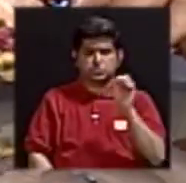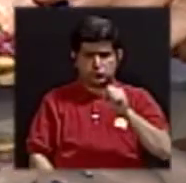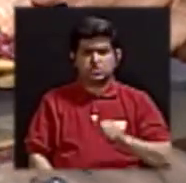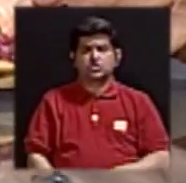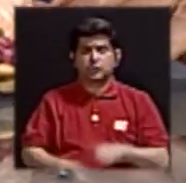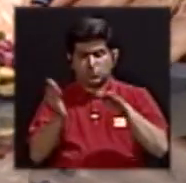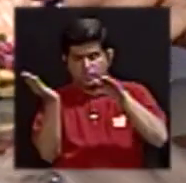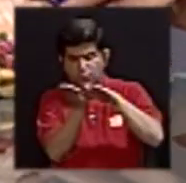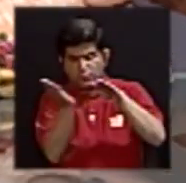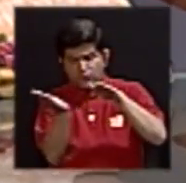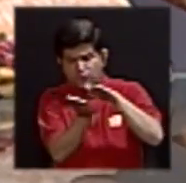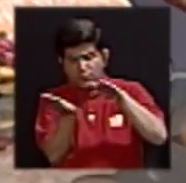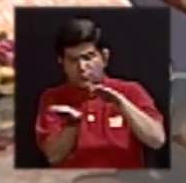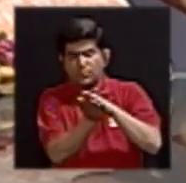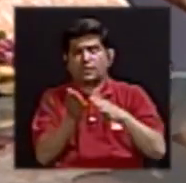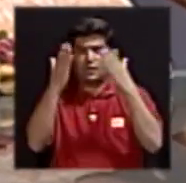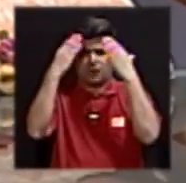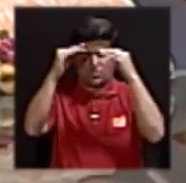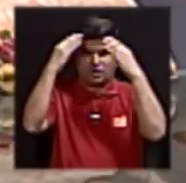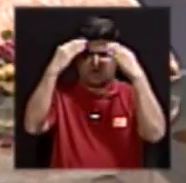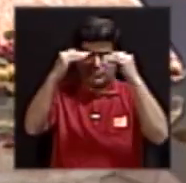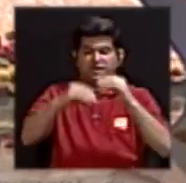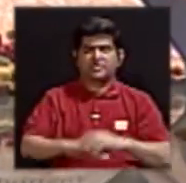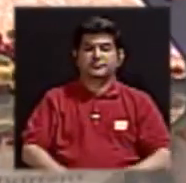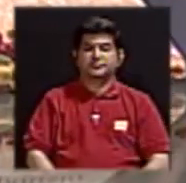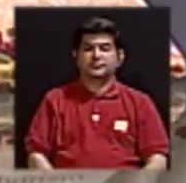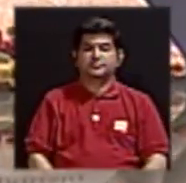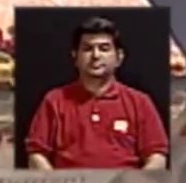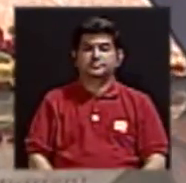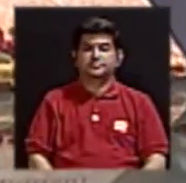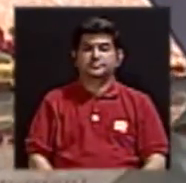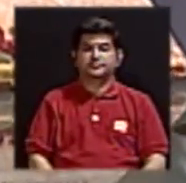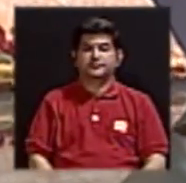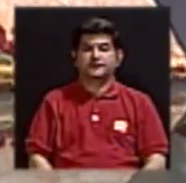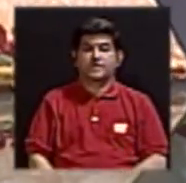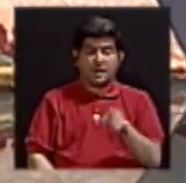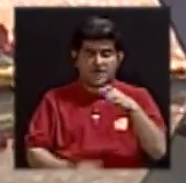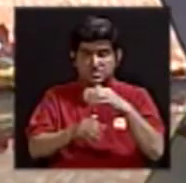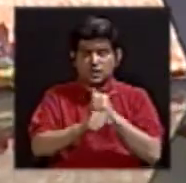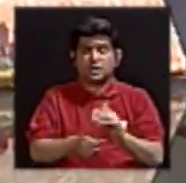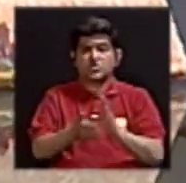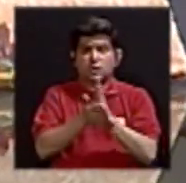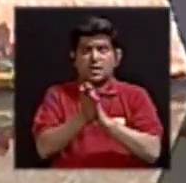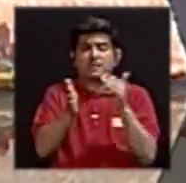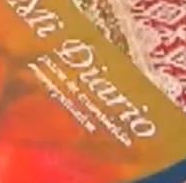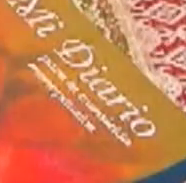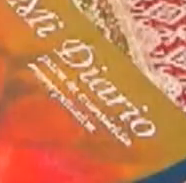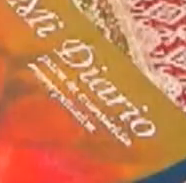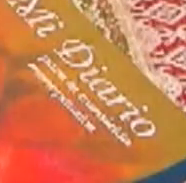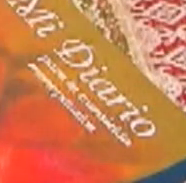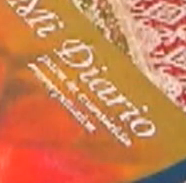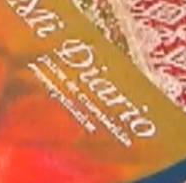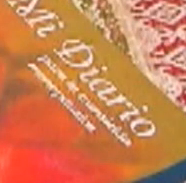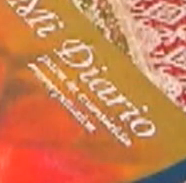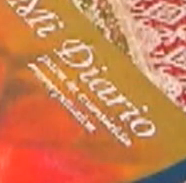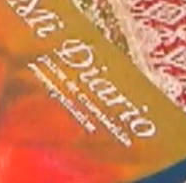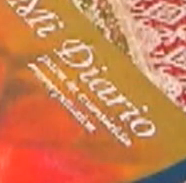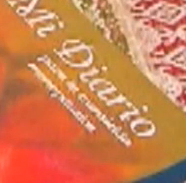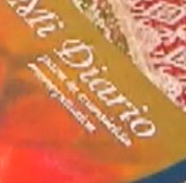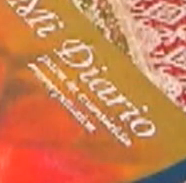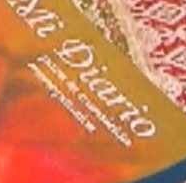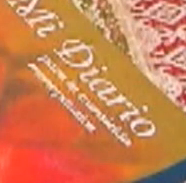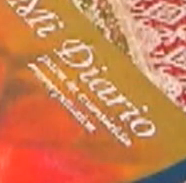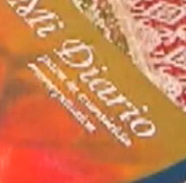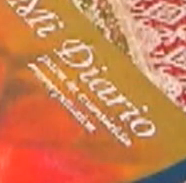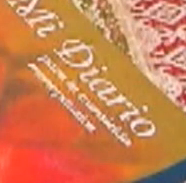la información. Exactamente, que viene, ¿verdad? Es hecho con papel de reciclaje, está registrado en